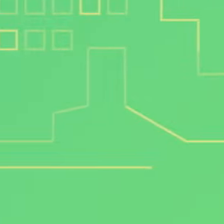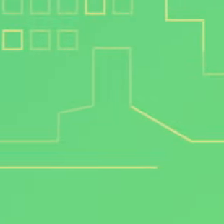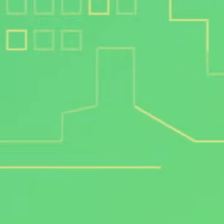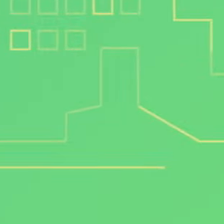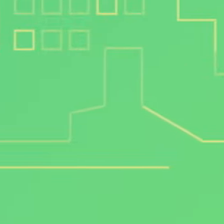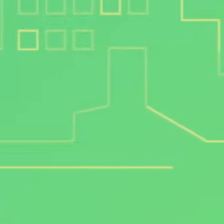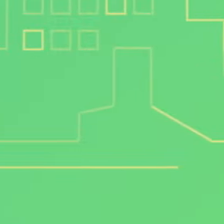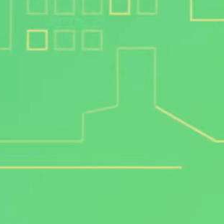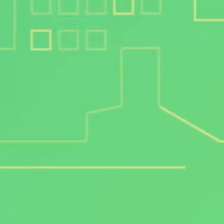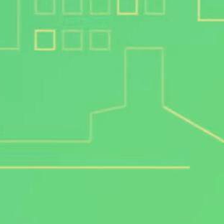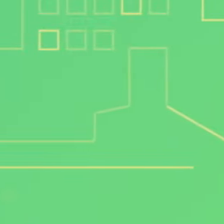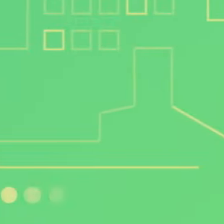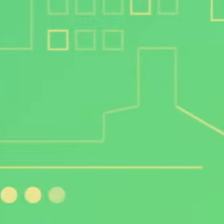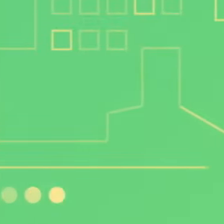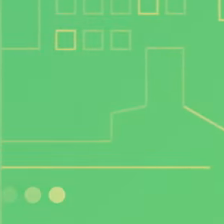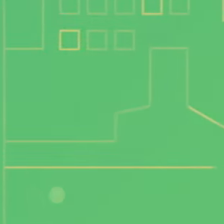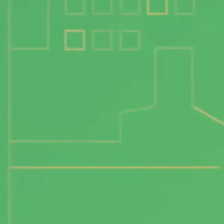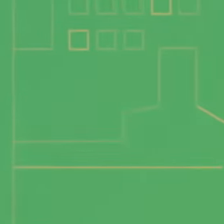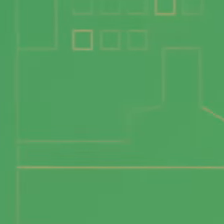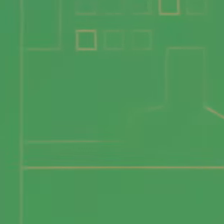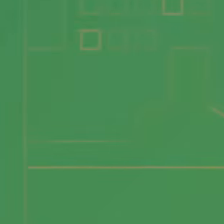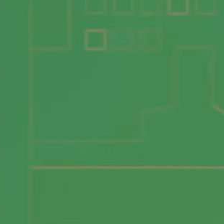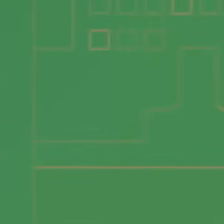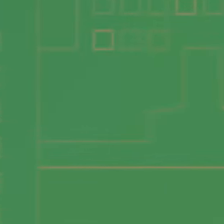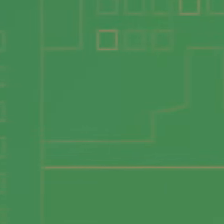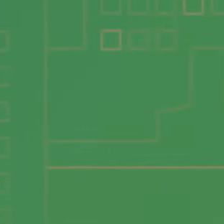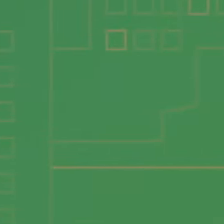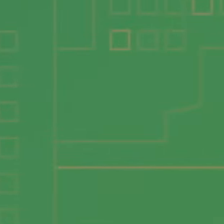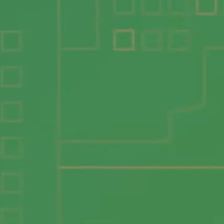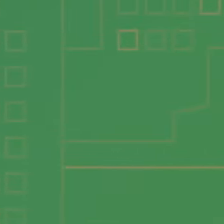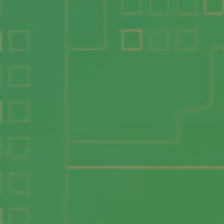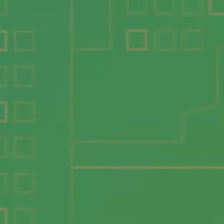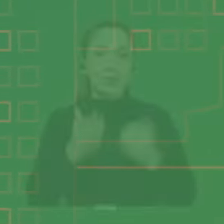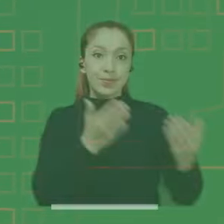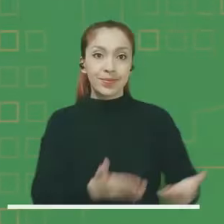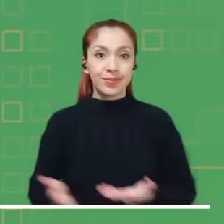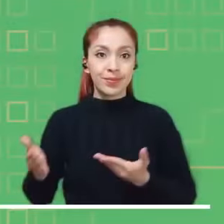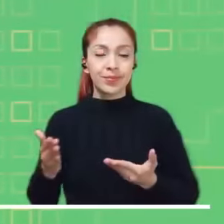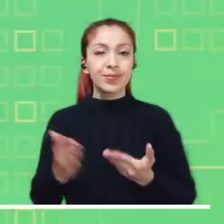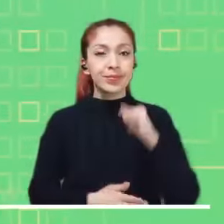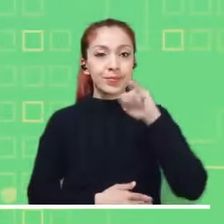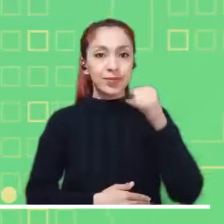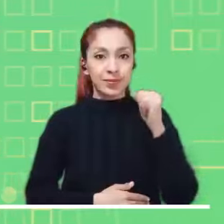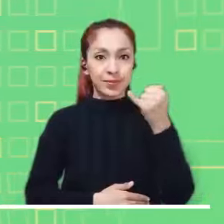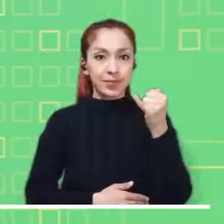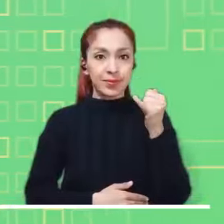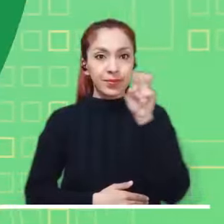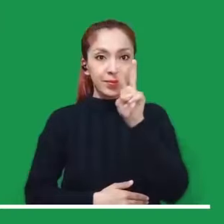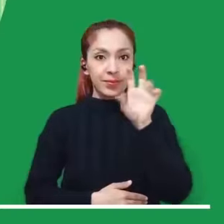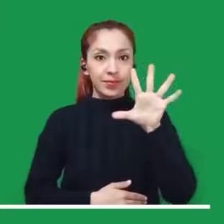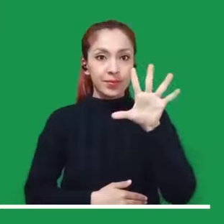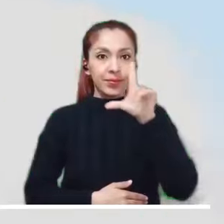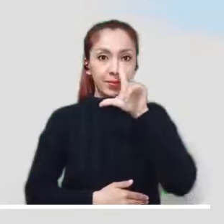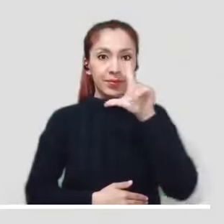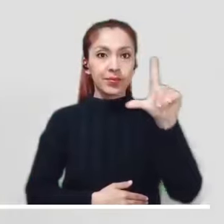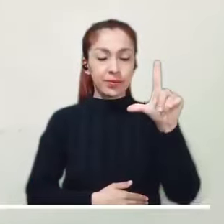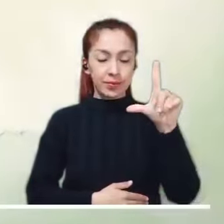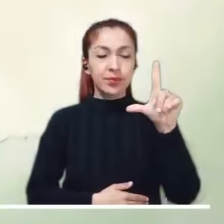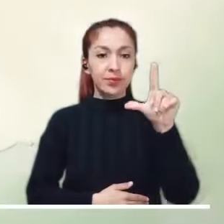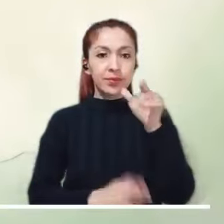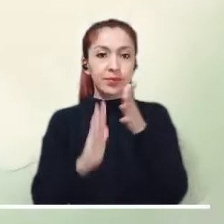Le damos la bienvenida a este jueves 25 de julio con el pronóstico del tiempo de la mañana.